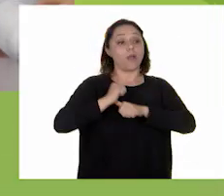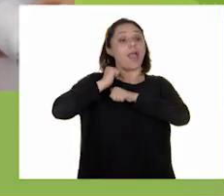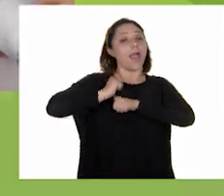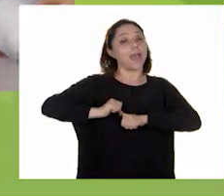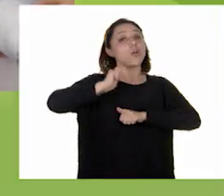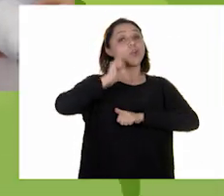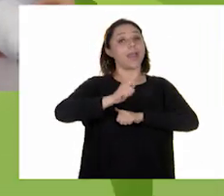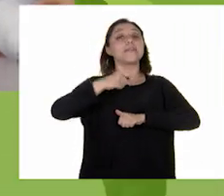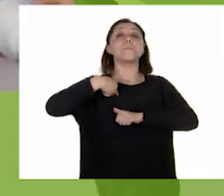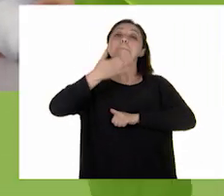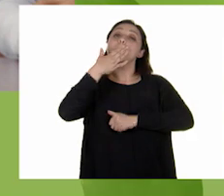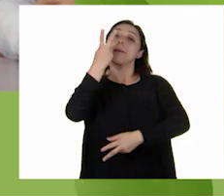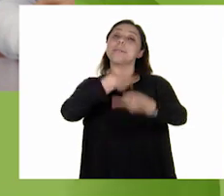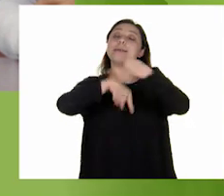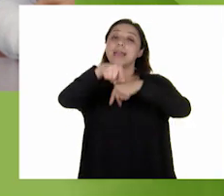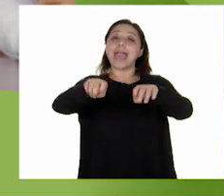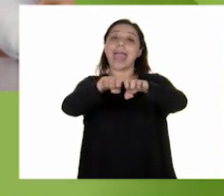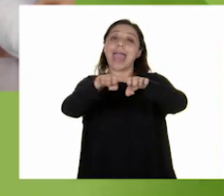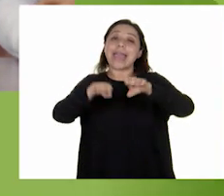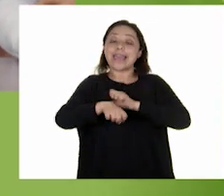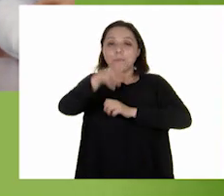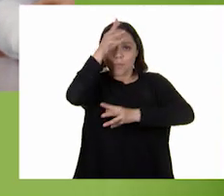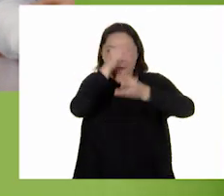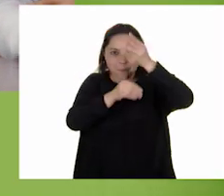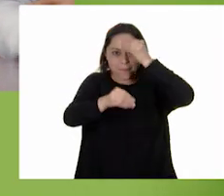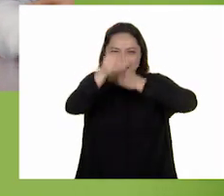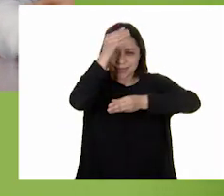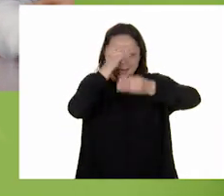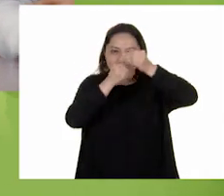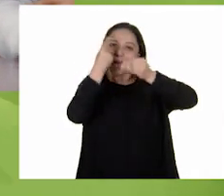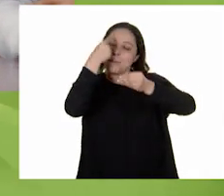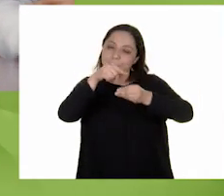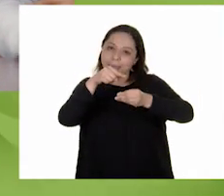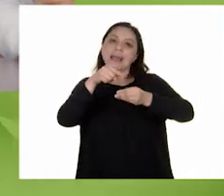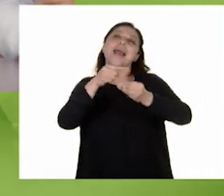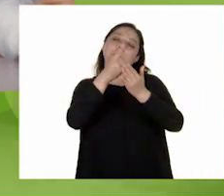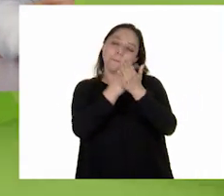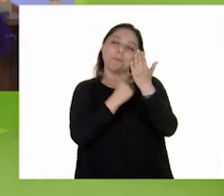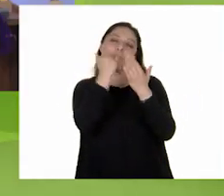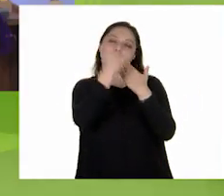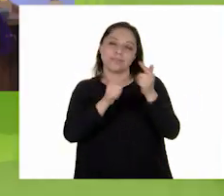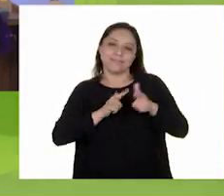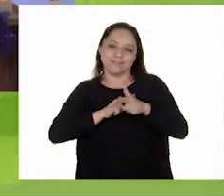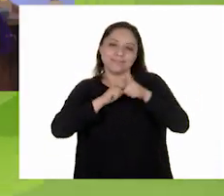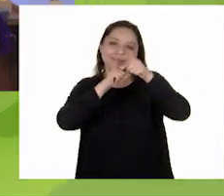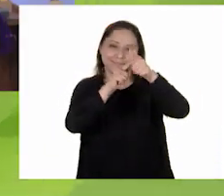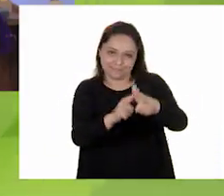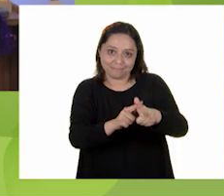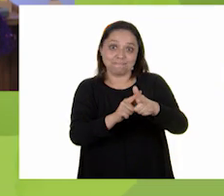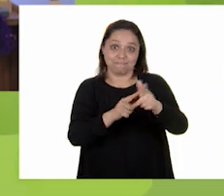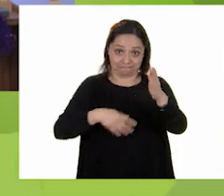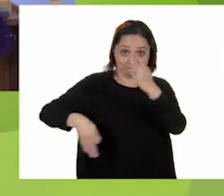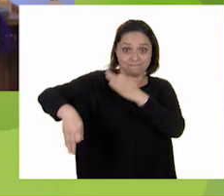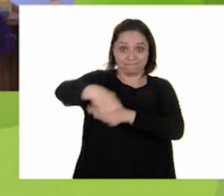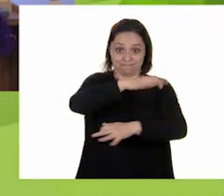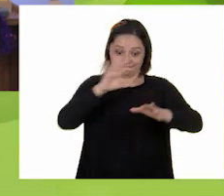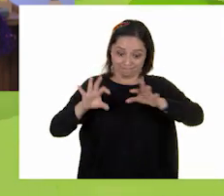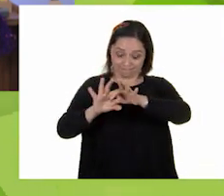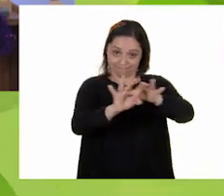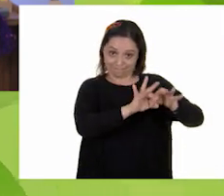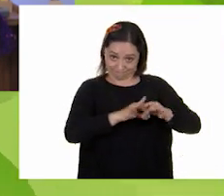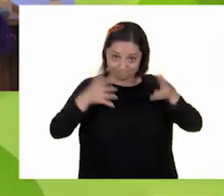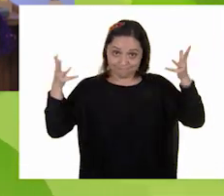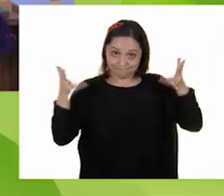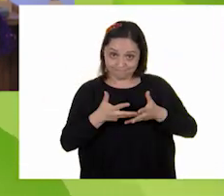toca darle la bienvenida al equipo de aprendizaje para seguir con el súper proyecto. Hagámoslo todos. Ya es hora.